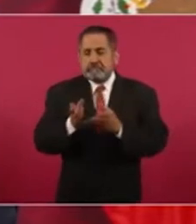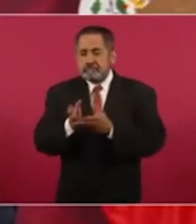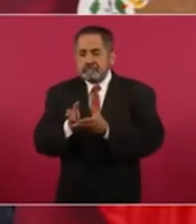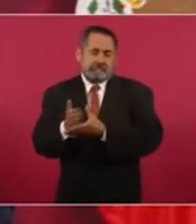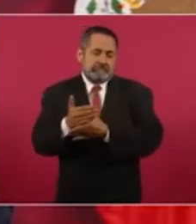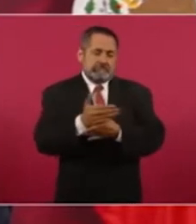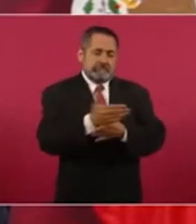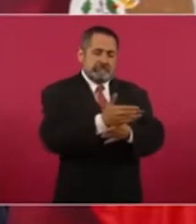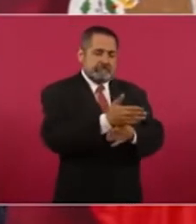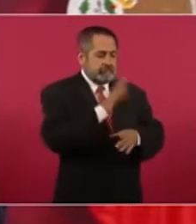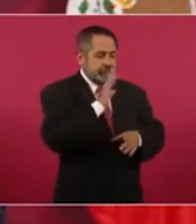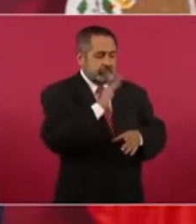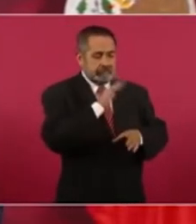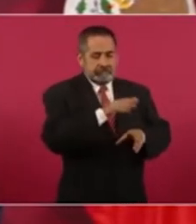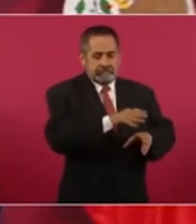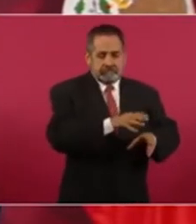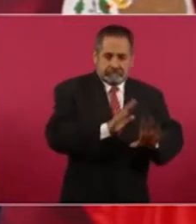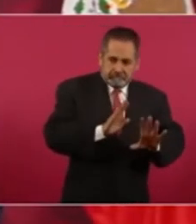conductas antisociales